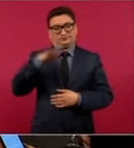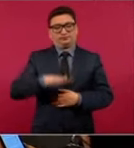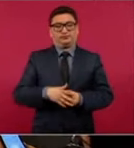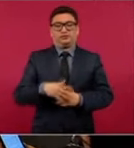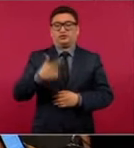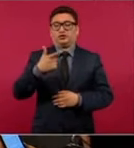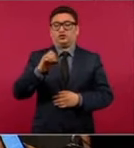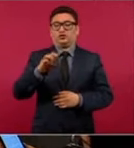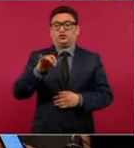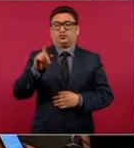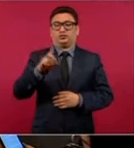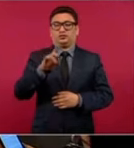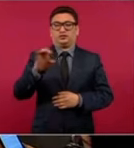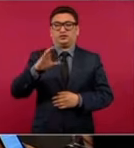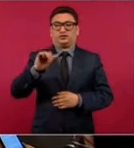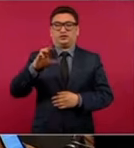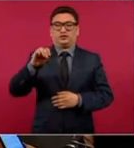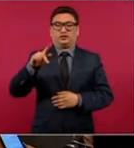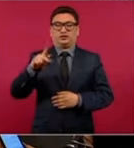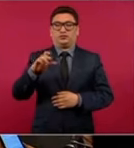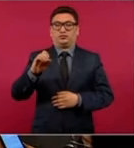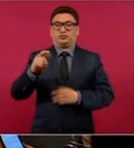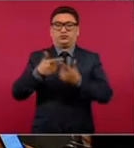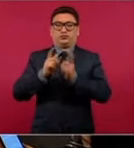Gómez del Campo es del PAN.